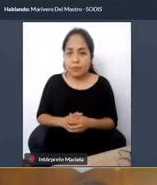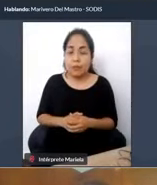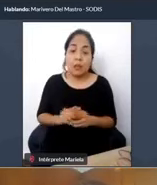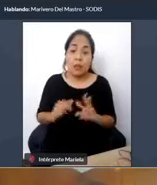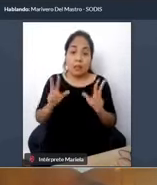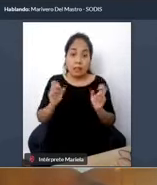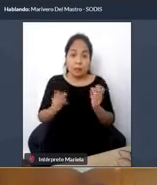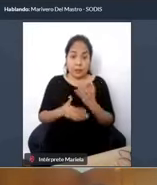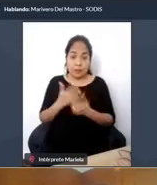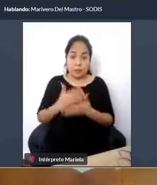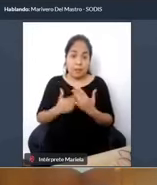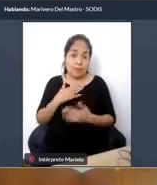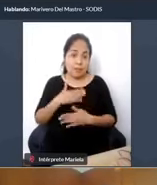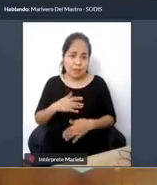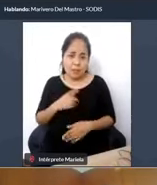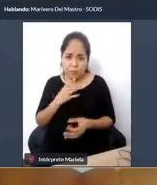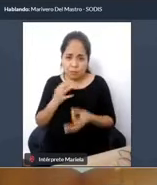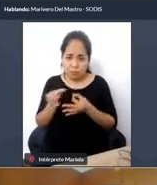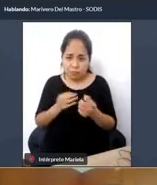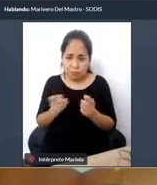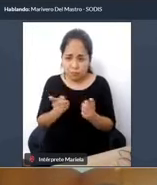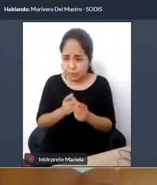rápida alguno de los puntos importantes